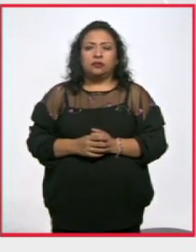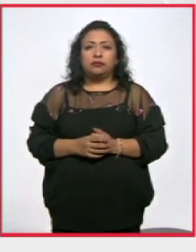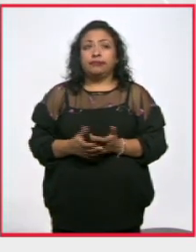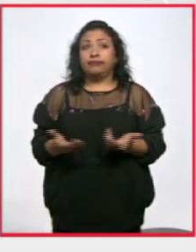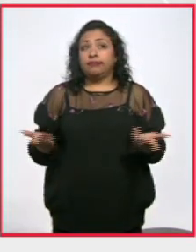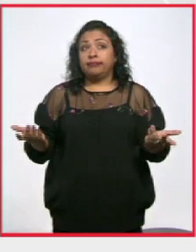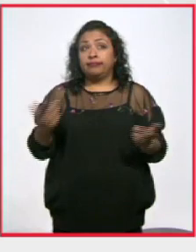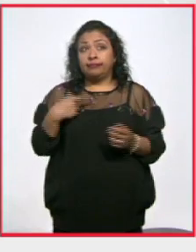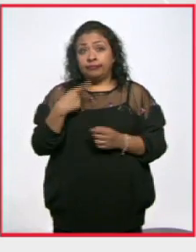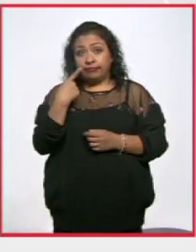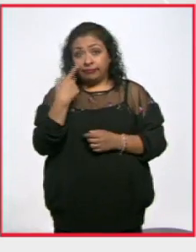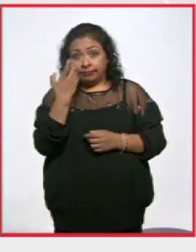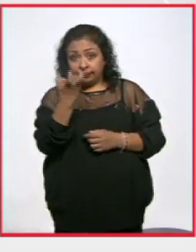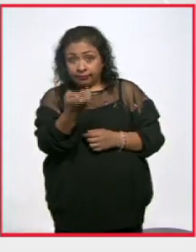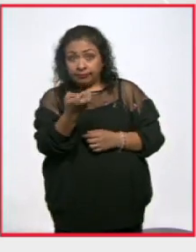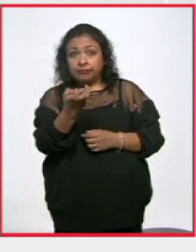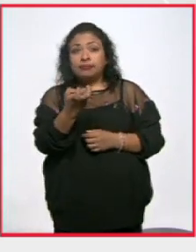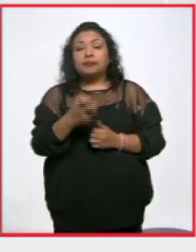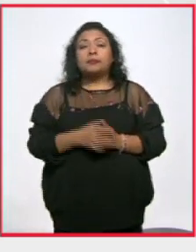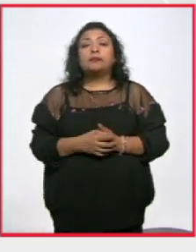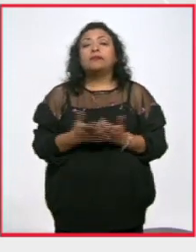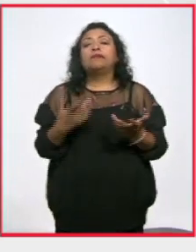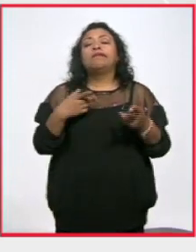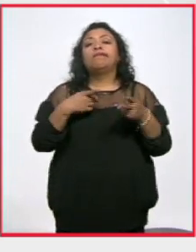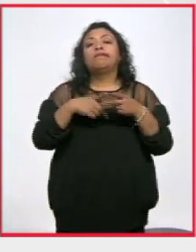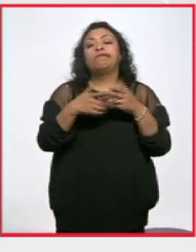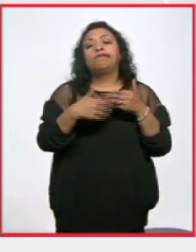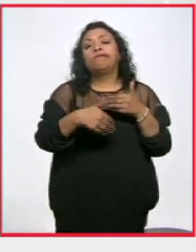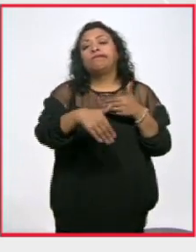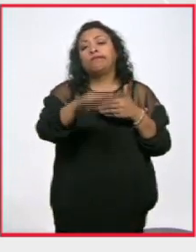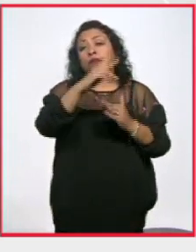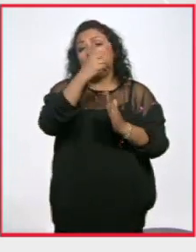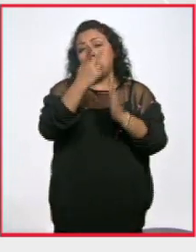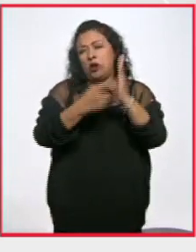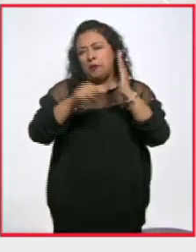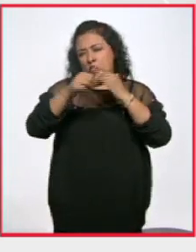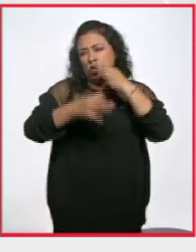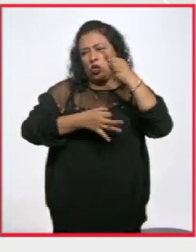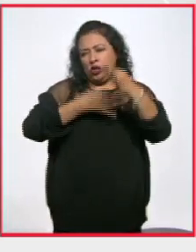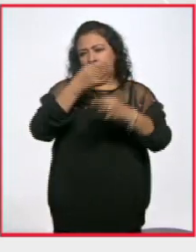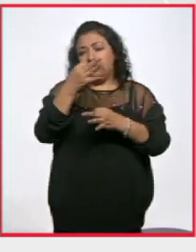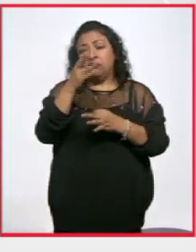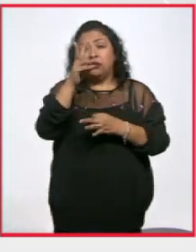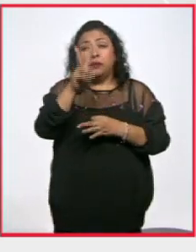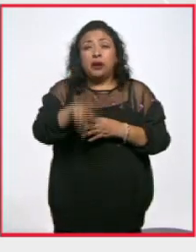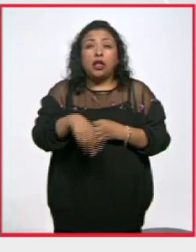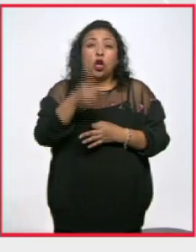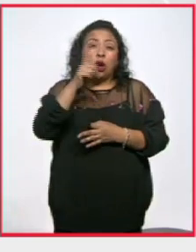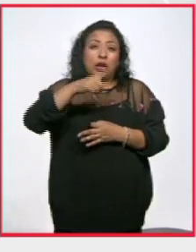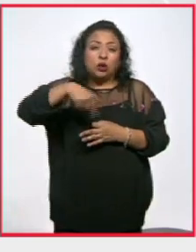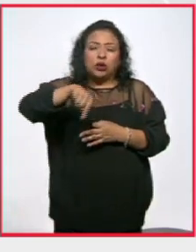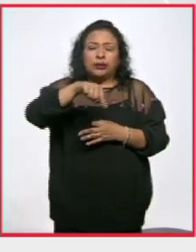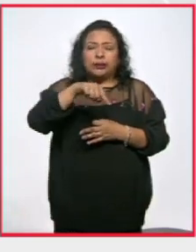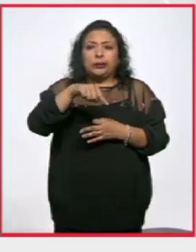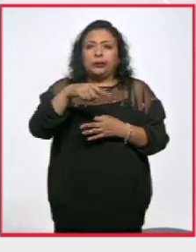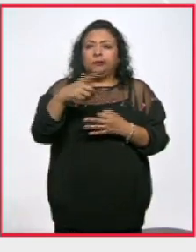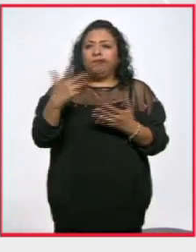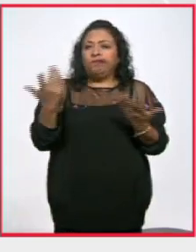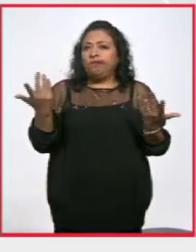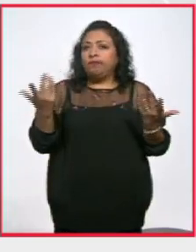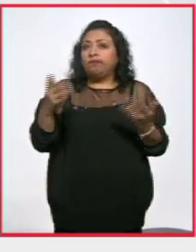Bueno, pues este es el arranque de un programa que de verdad yo creo que esperemos que les resulte